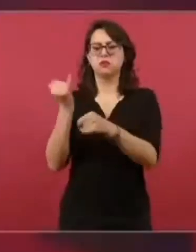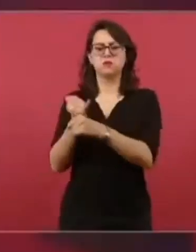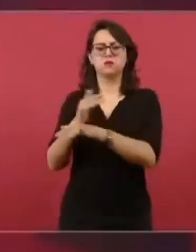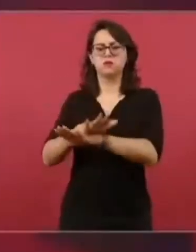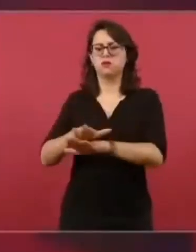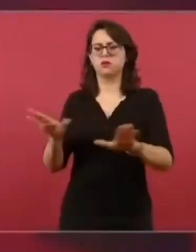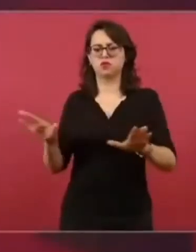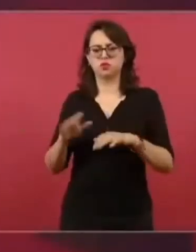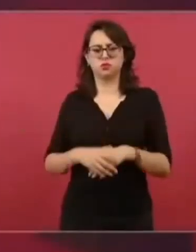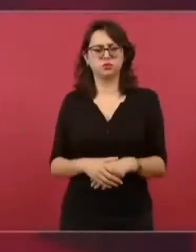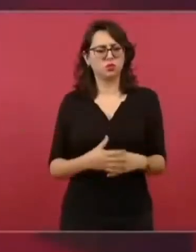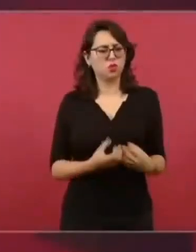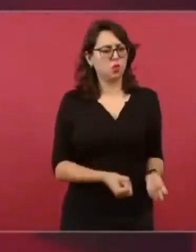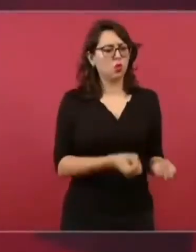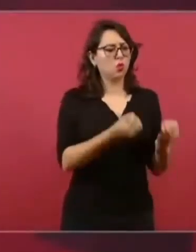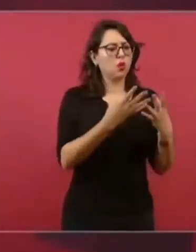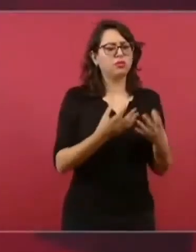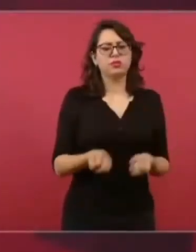vamos a dar cuenta.